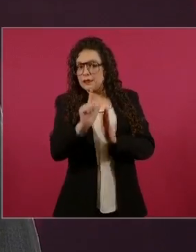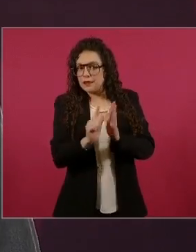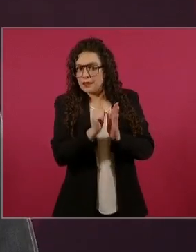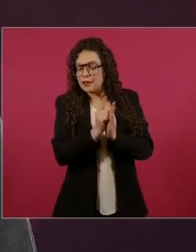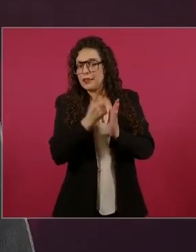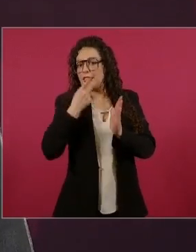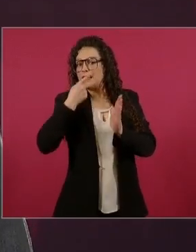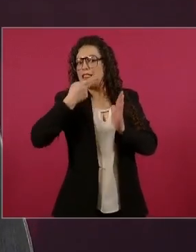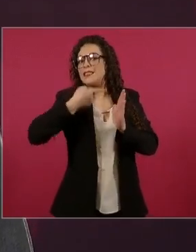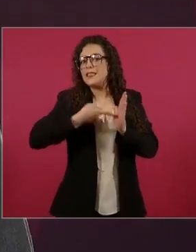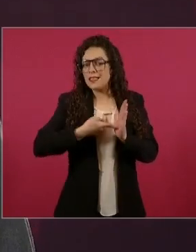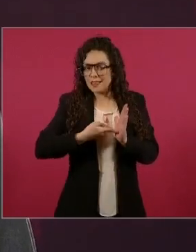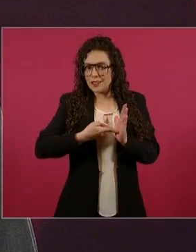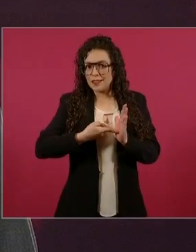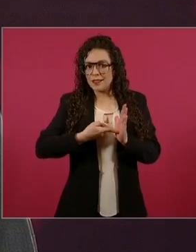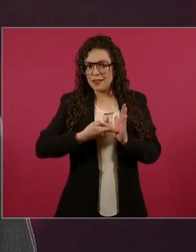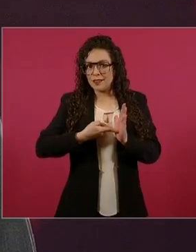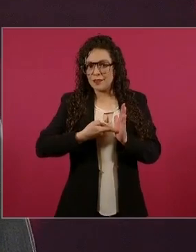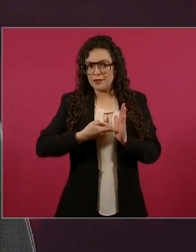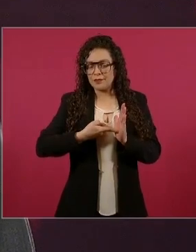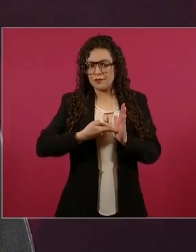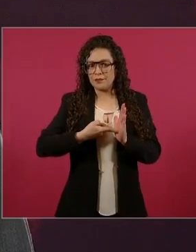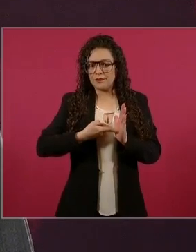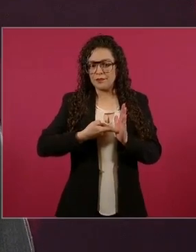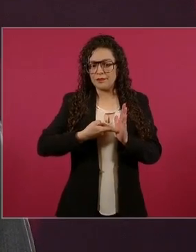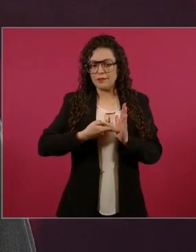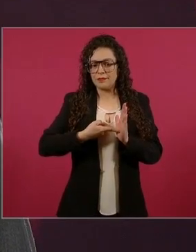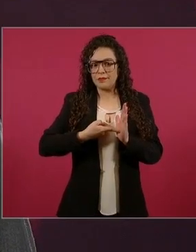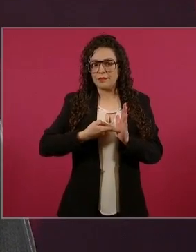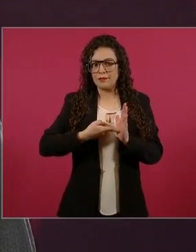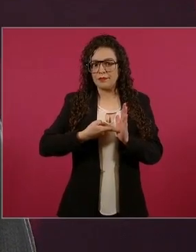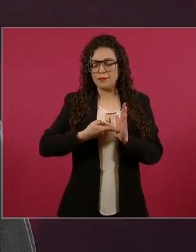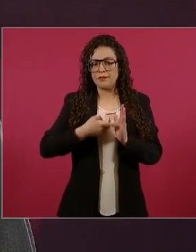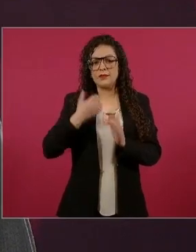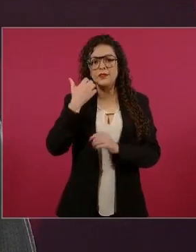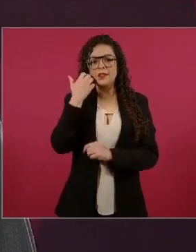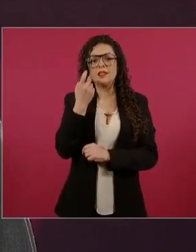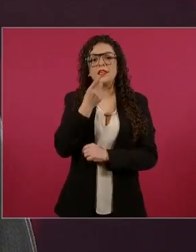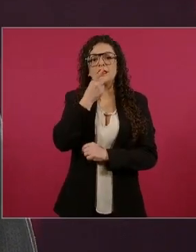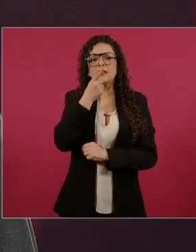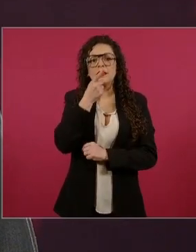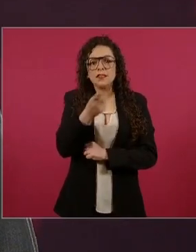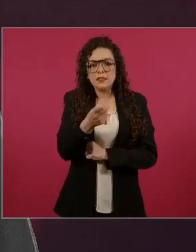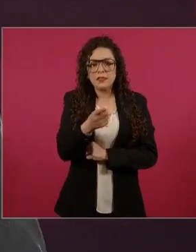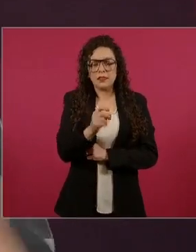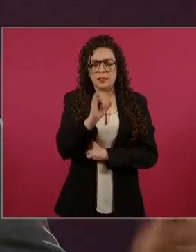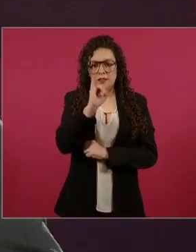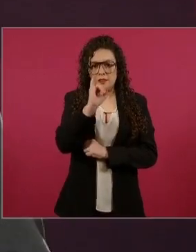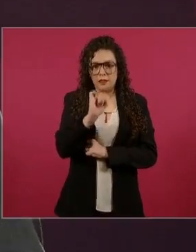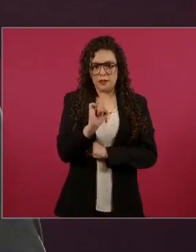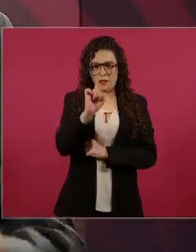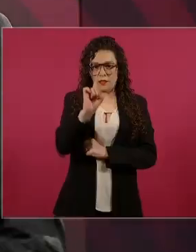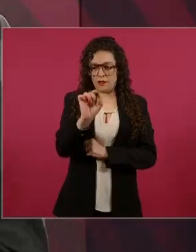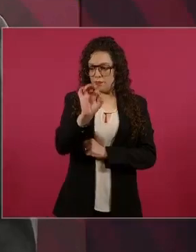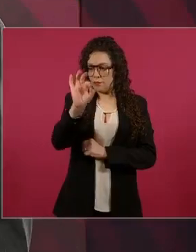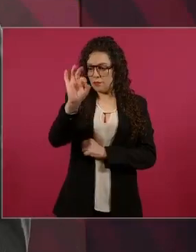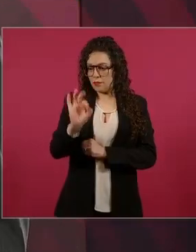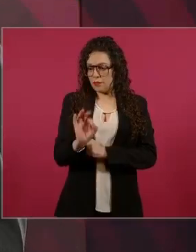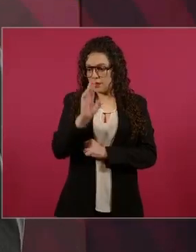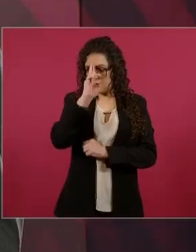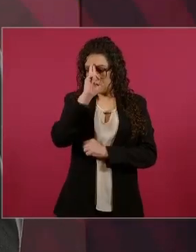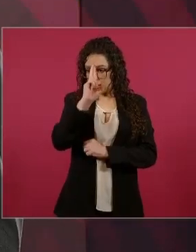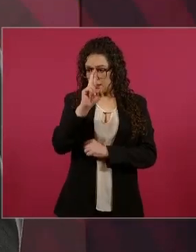que tengamos un auténtico Estado de derecho, pero no en el discurso,